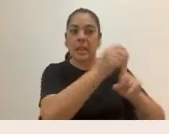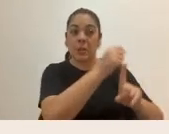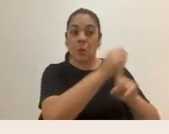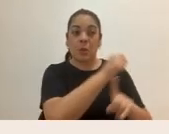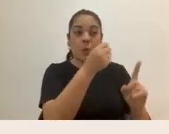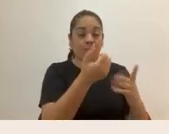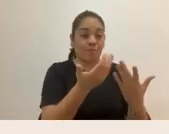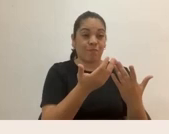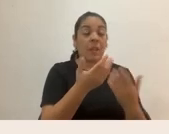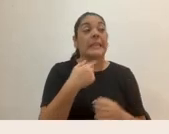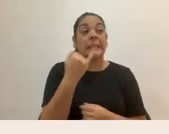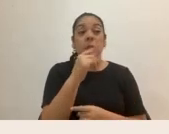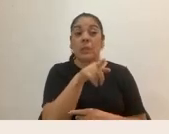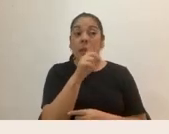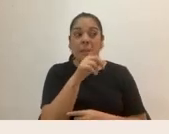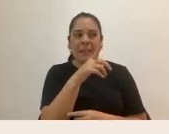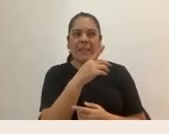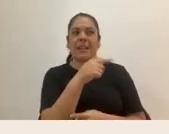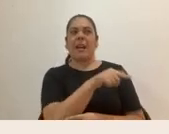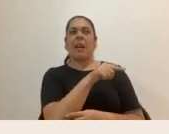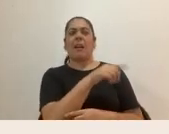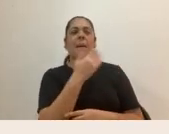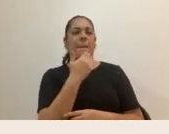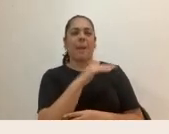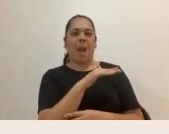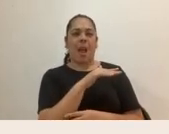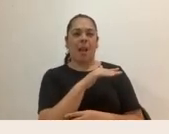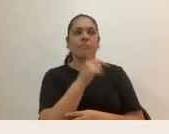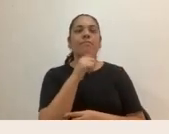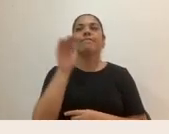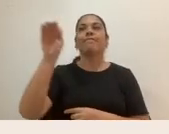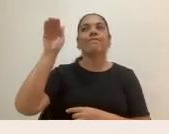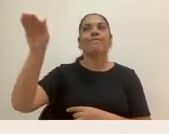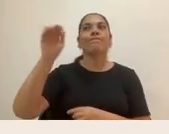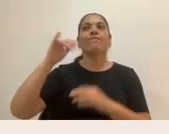bien estamos también precisamente apuntando a este cambio cultural.